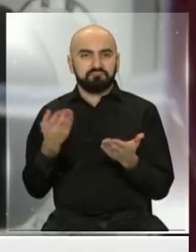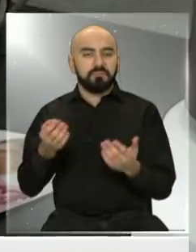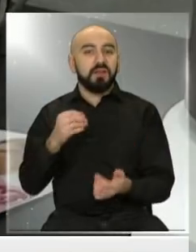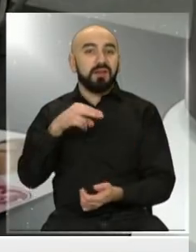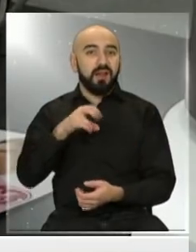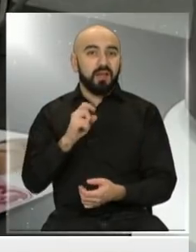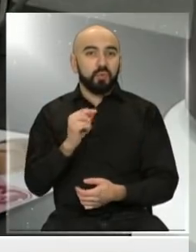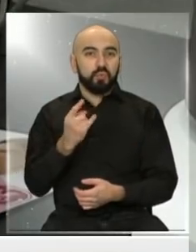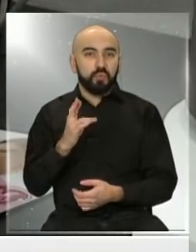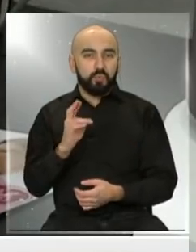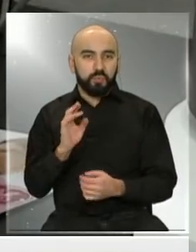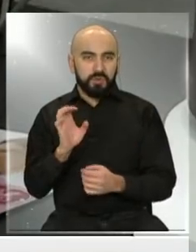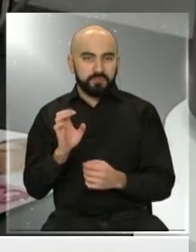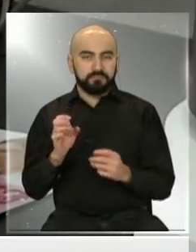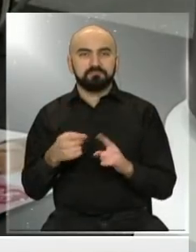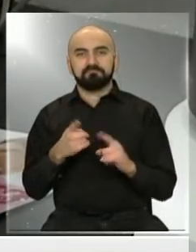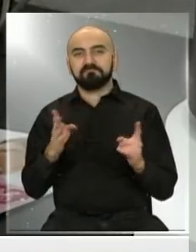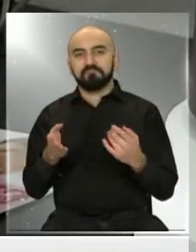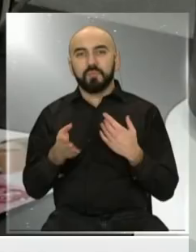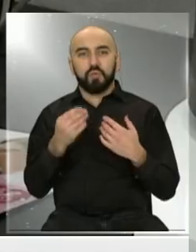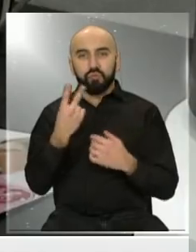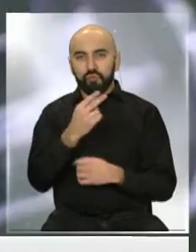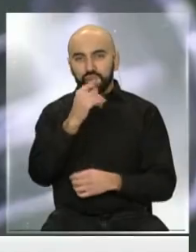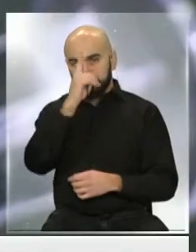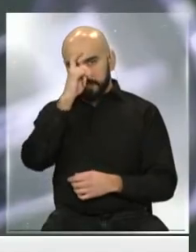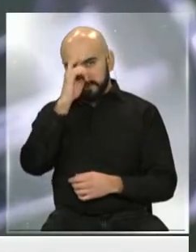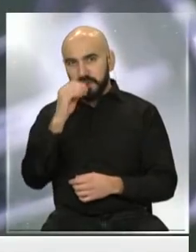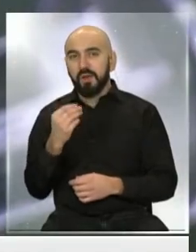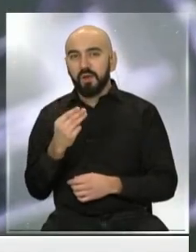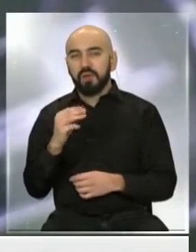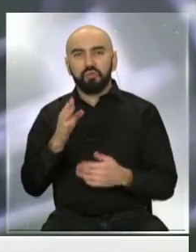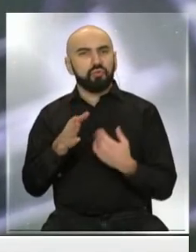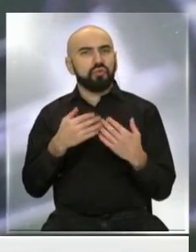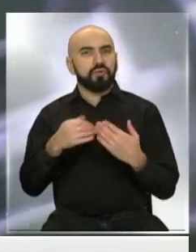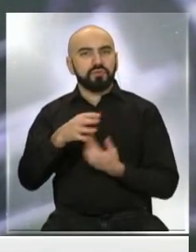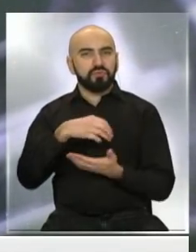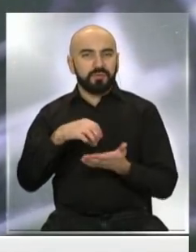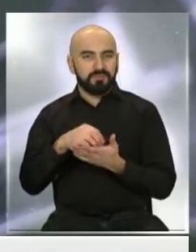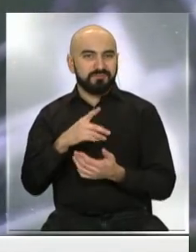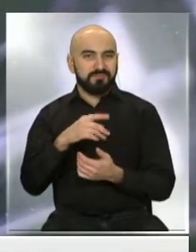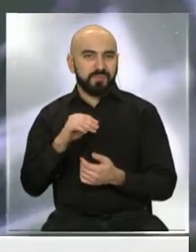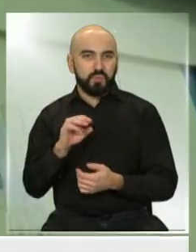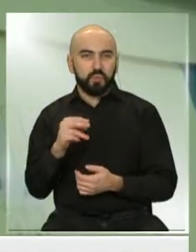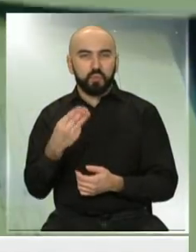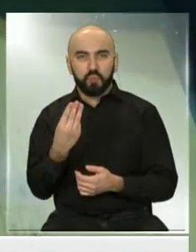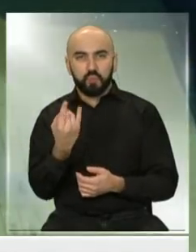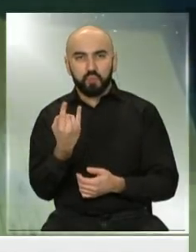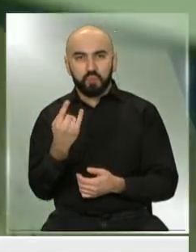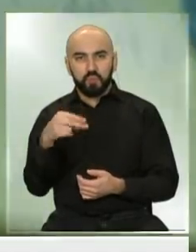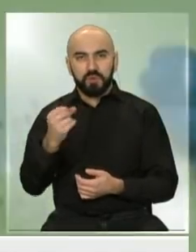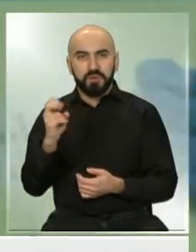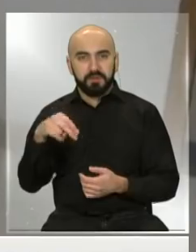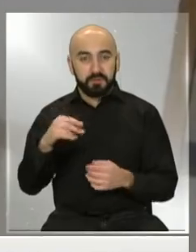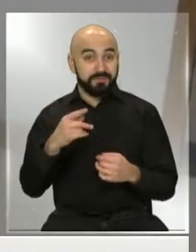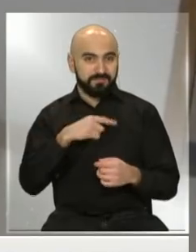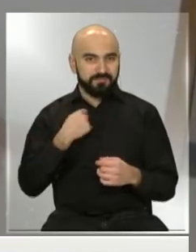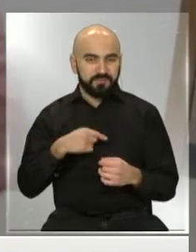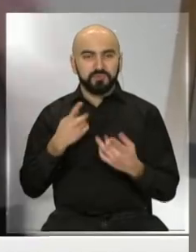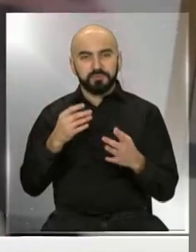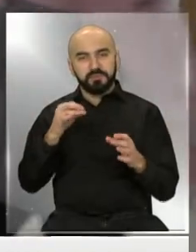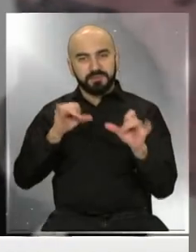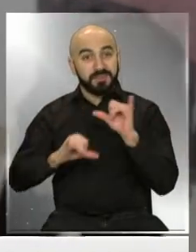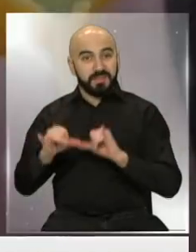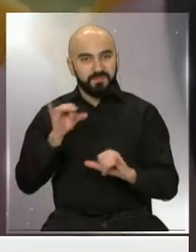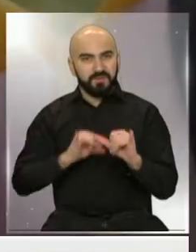produjeron en dos hospitales, como le decía, de Wuhan. Y si bien esto se había demostrado anteriormente en estudios de laboratorio, los científicos chinos